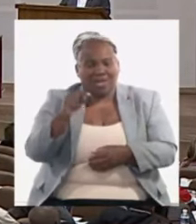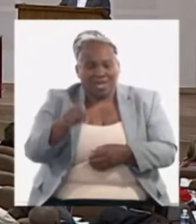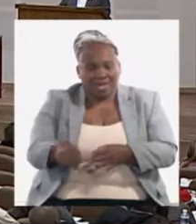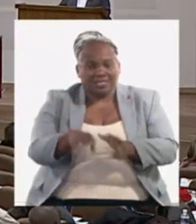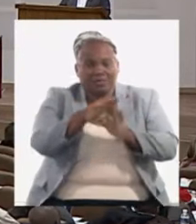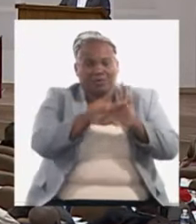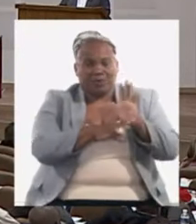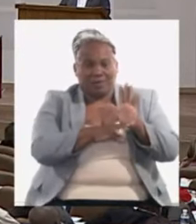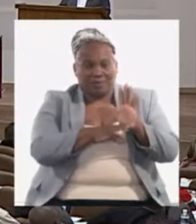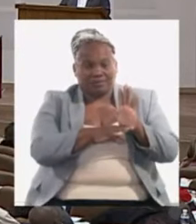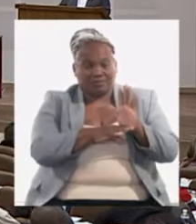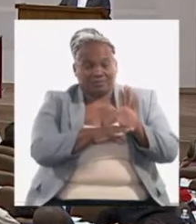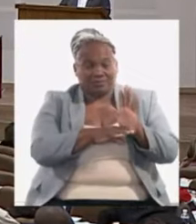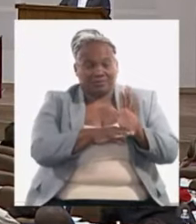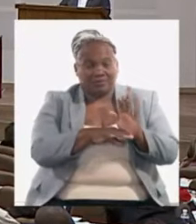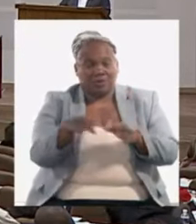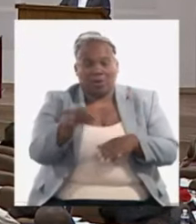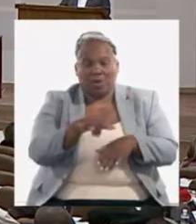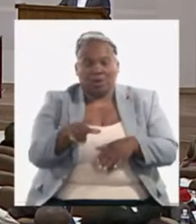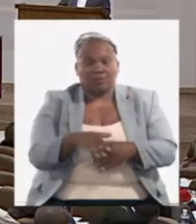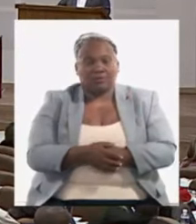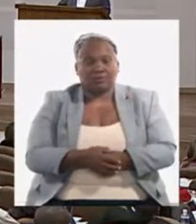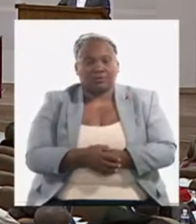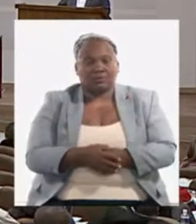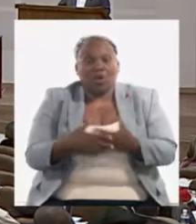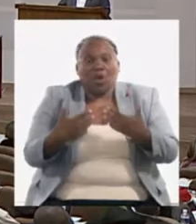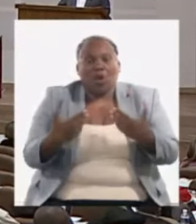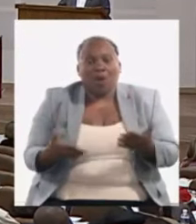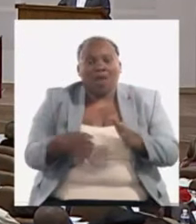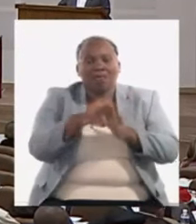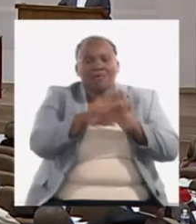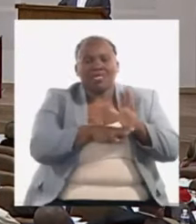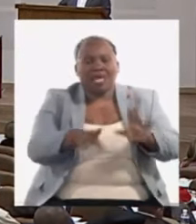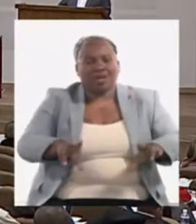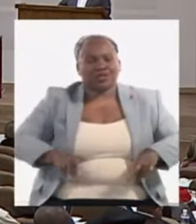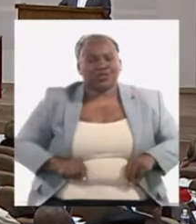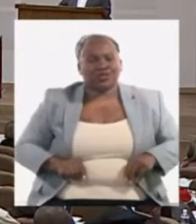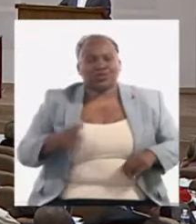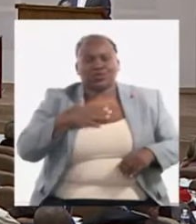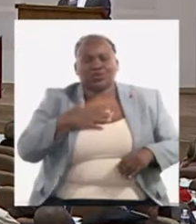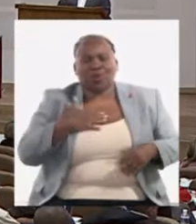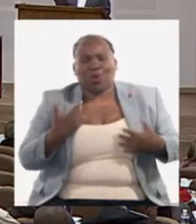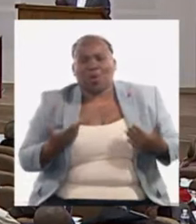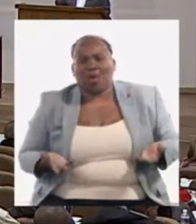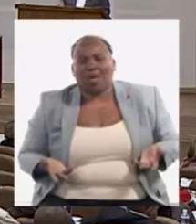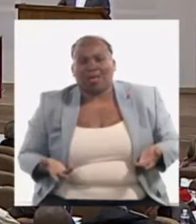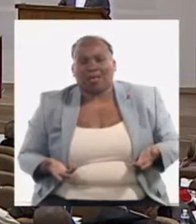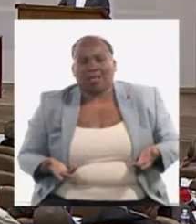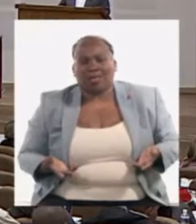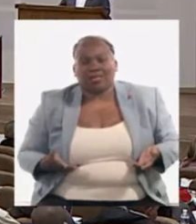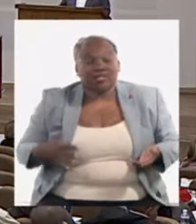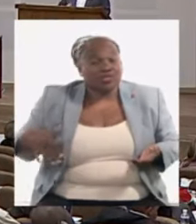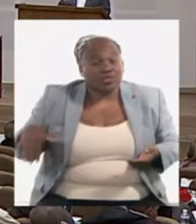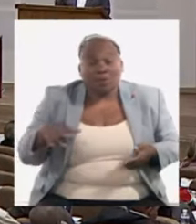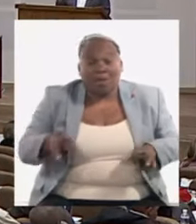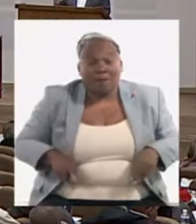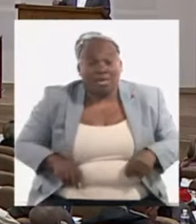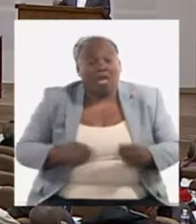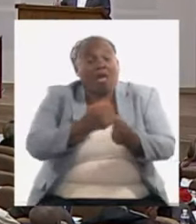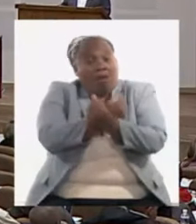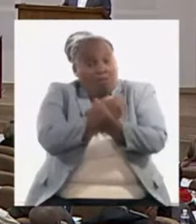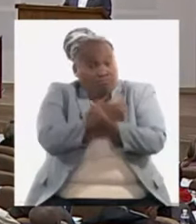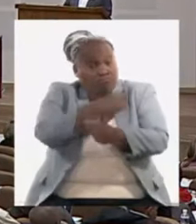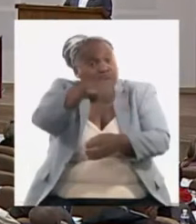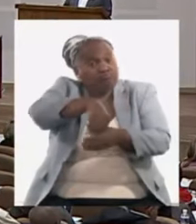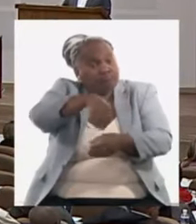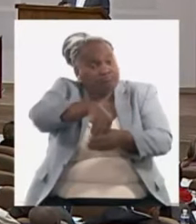actualización macroeconómica también cuáles son las medidas que tenemos que adoptar medidas todas con riesgos todas